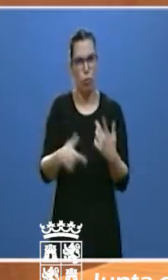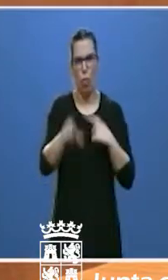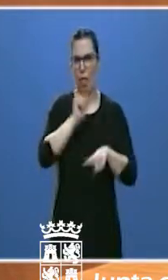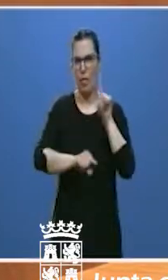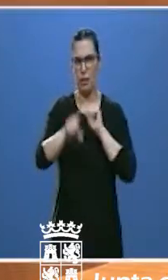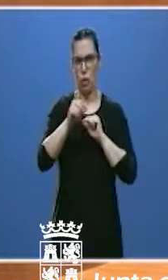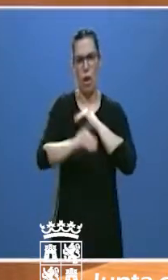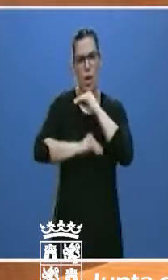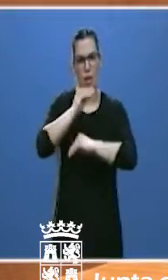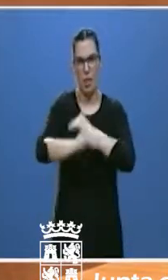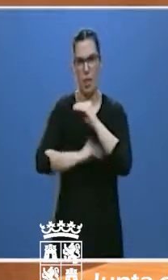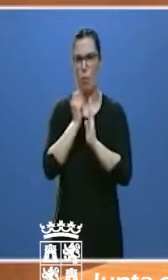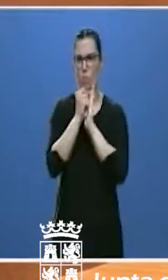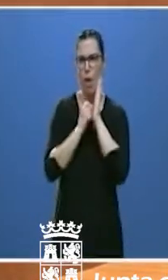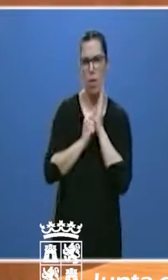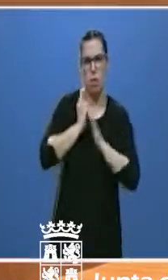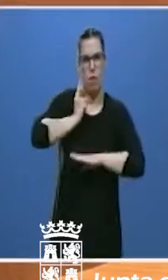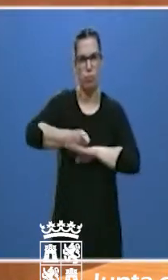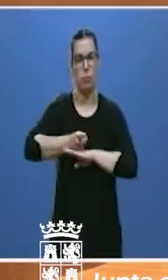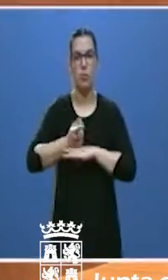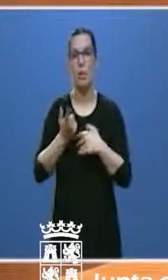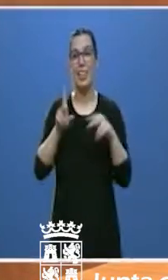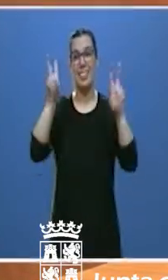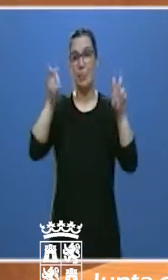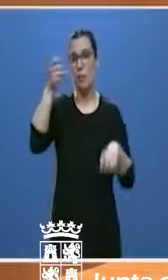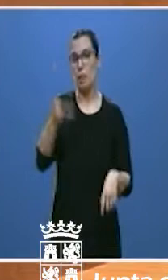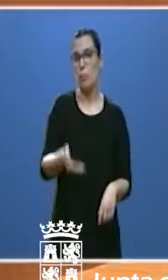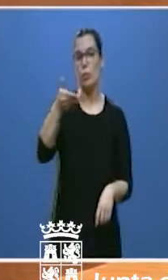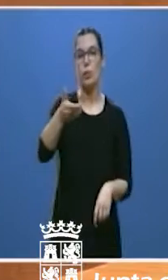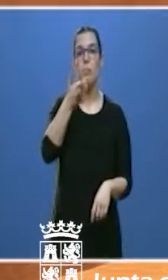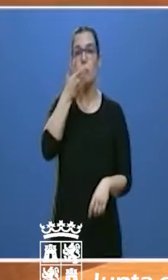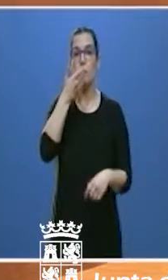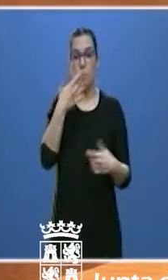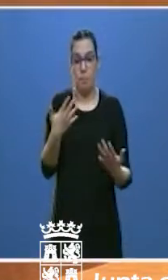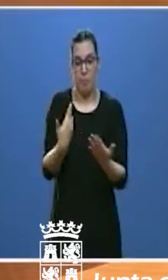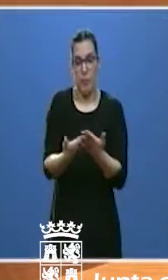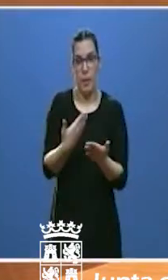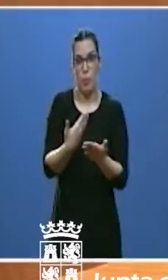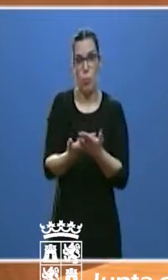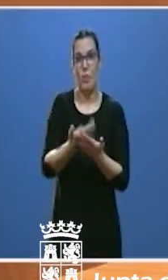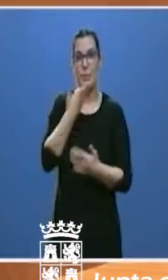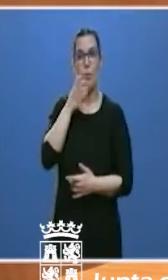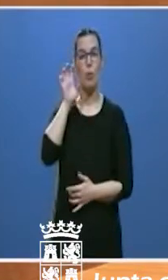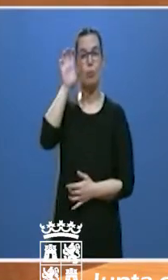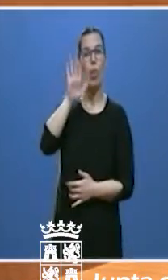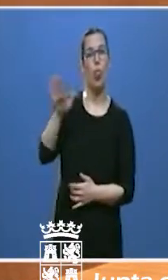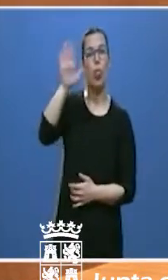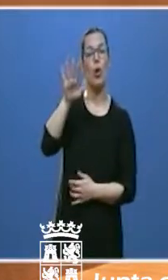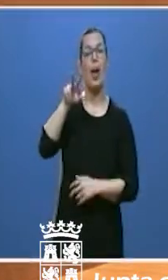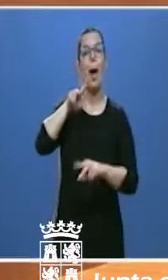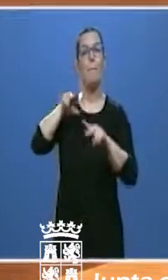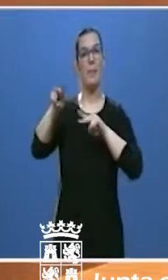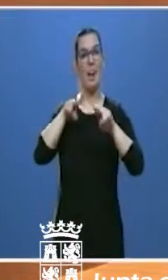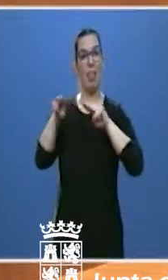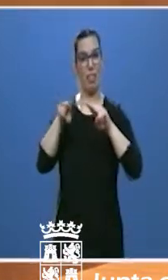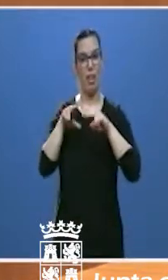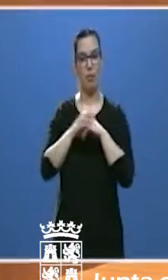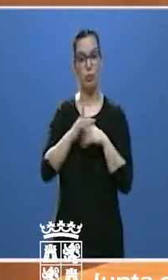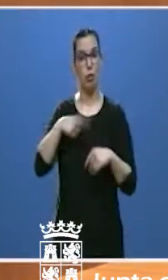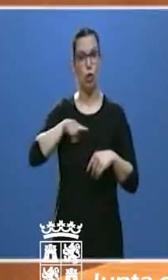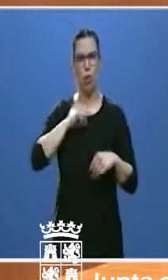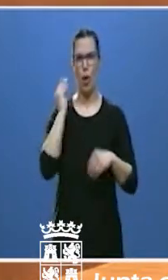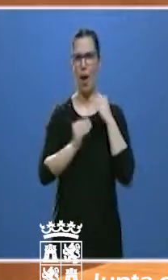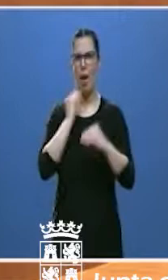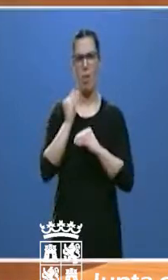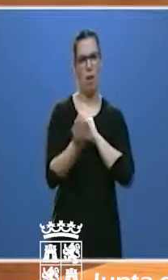un aspecto crucial, como se demuestra en Miranda de Ebro. Actuamos con rapidez